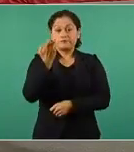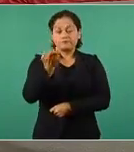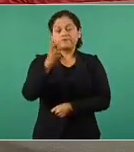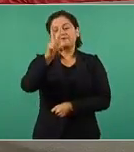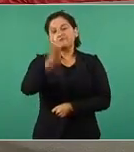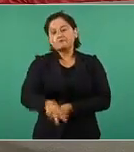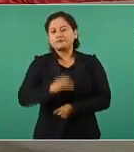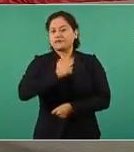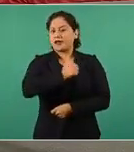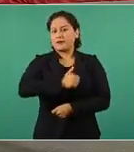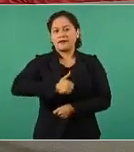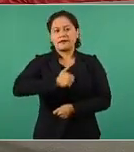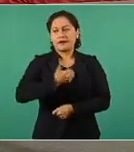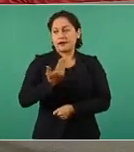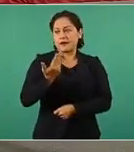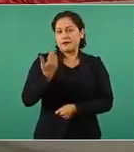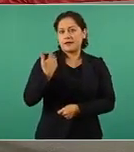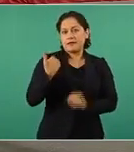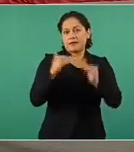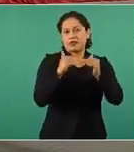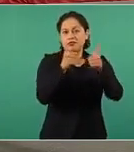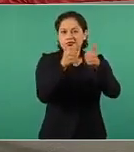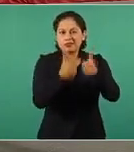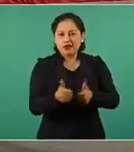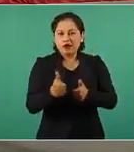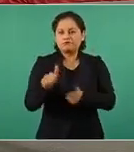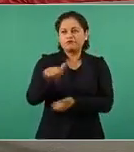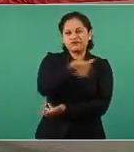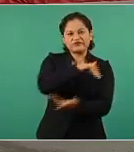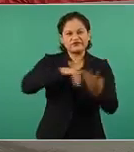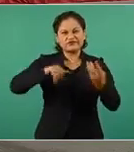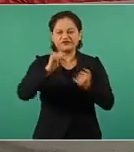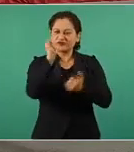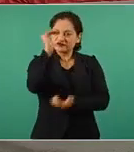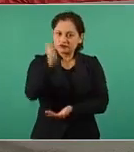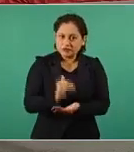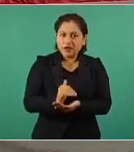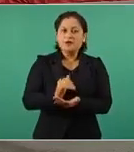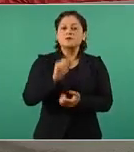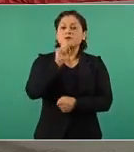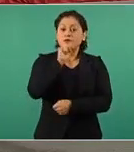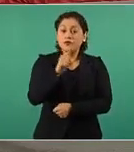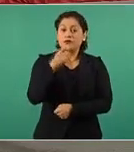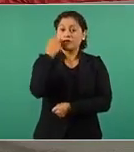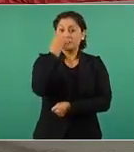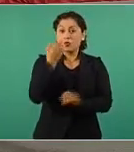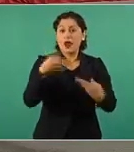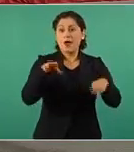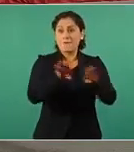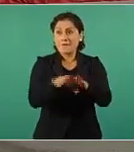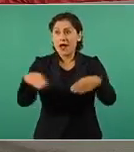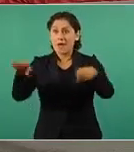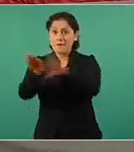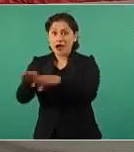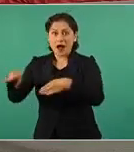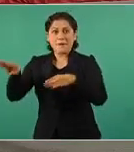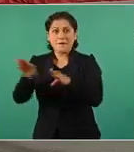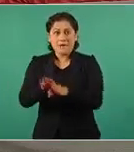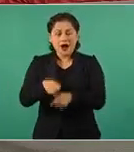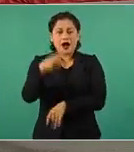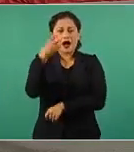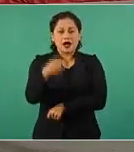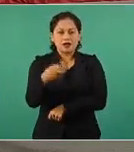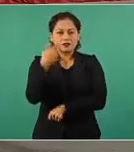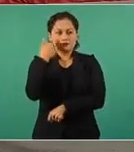confinamiento, las restricciones a la movilidad, la suspensión de clases y otros factores han generado graves afectaciones